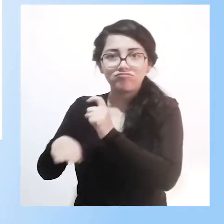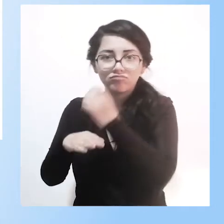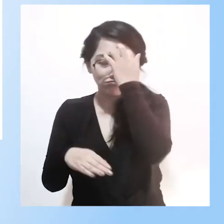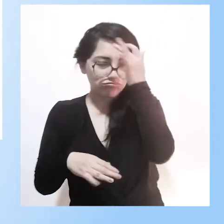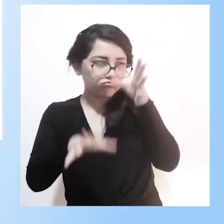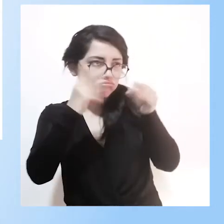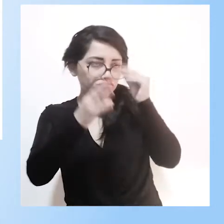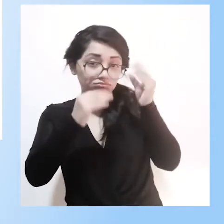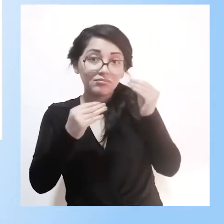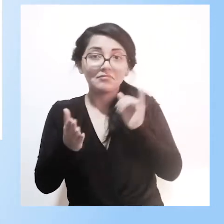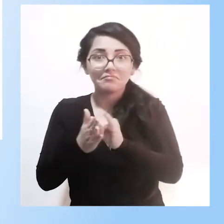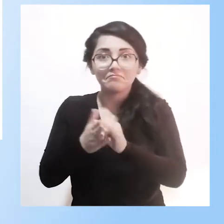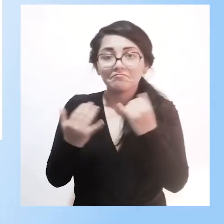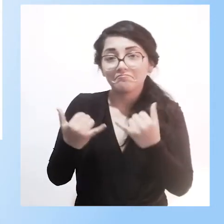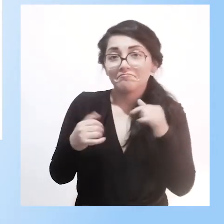muy importante.